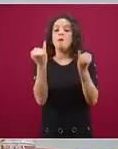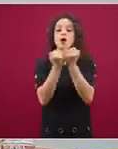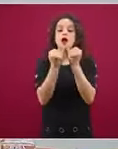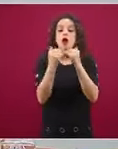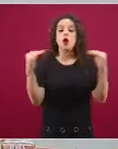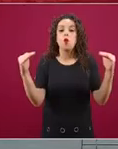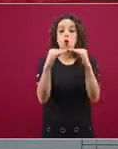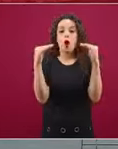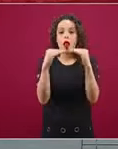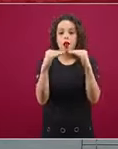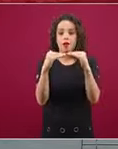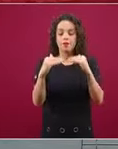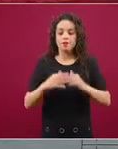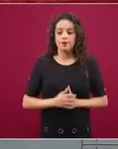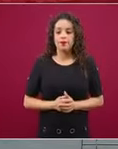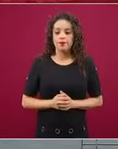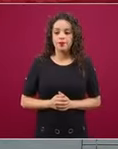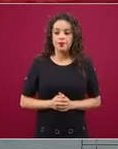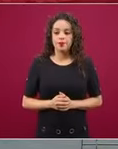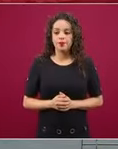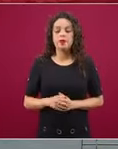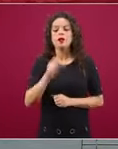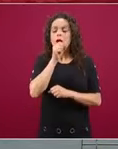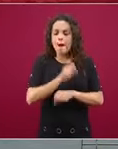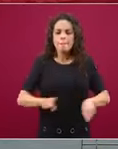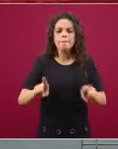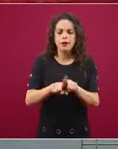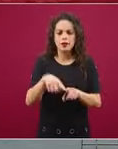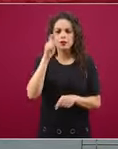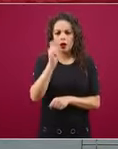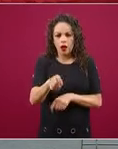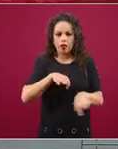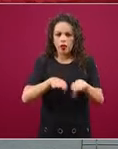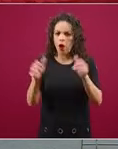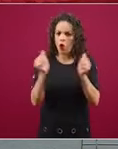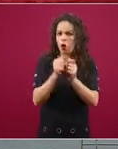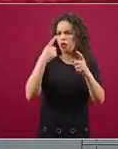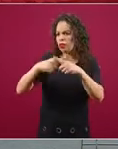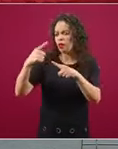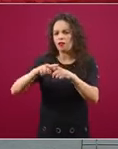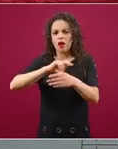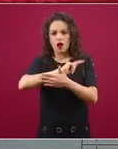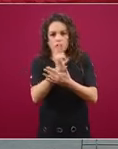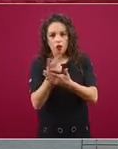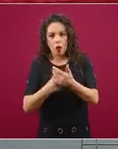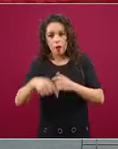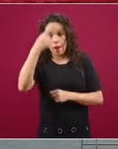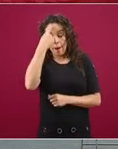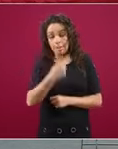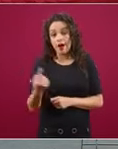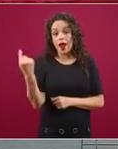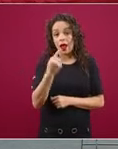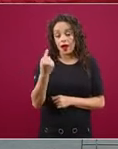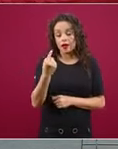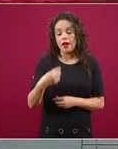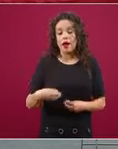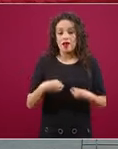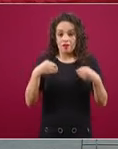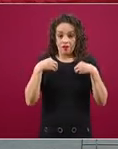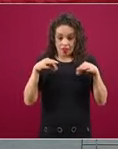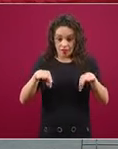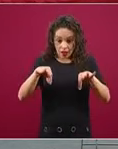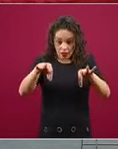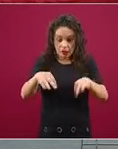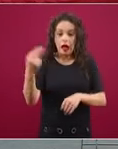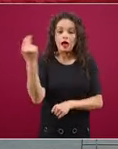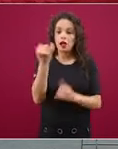trabajado con programas para fortalecer la igualdad entre hombres y mujeres en Sembrando Vidas, por ejemplo, en toda